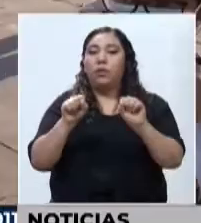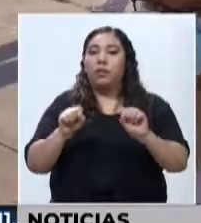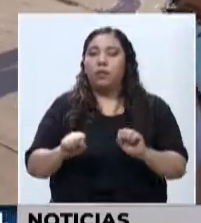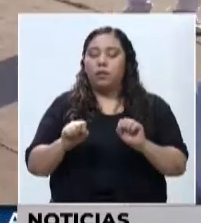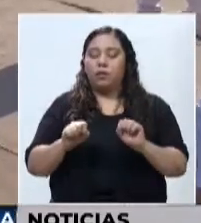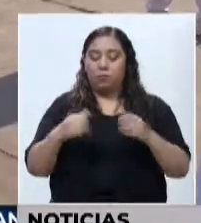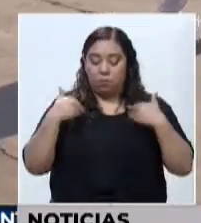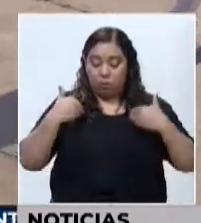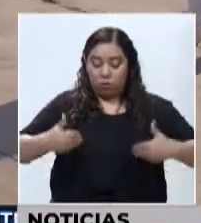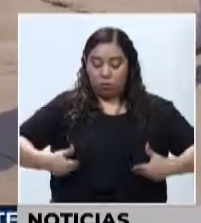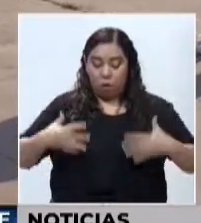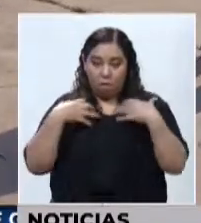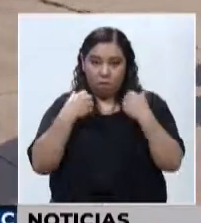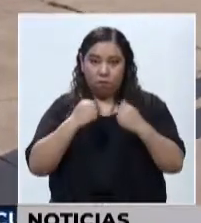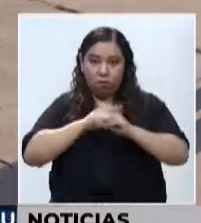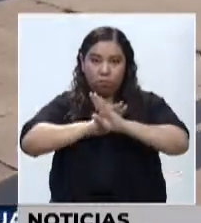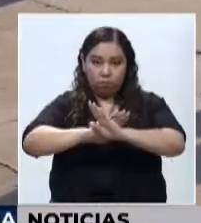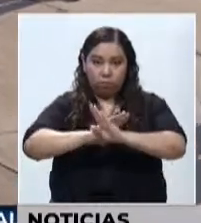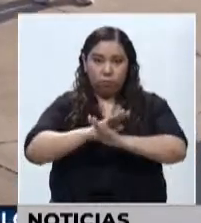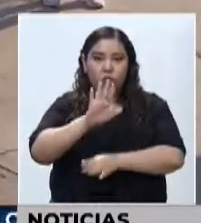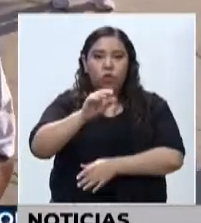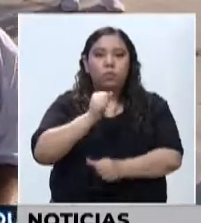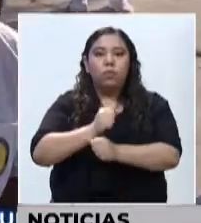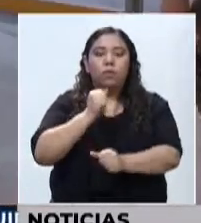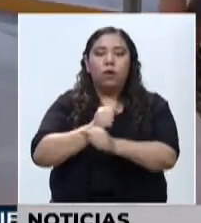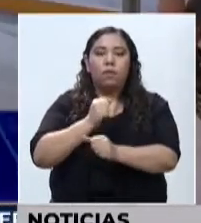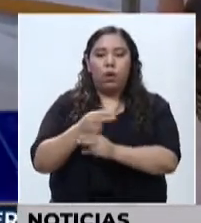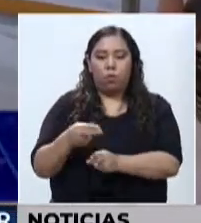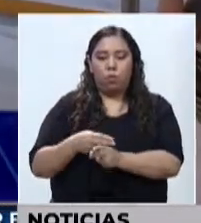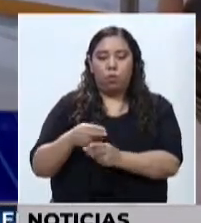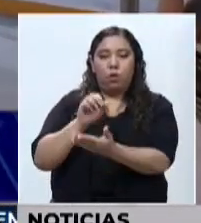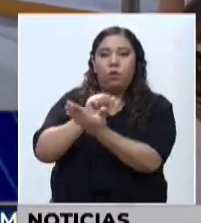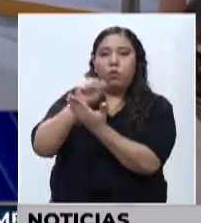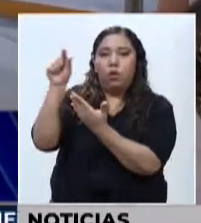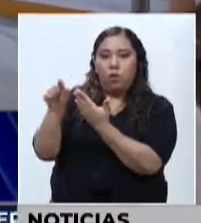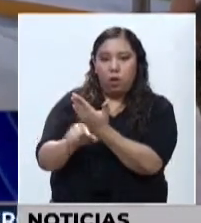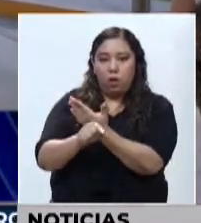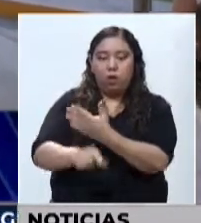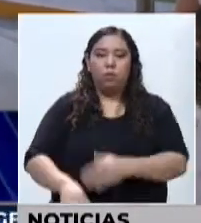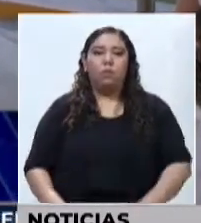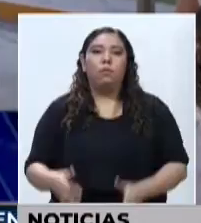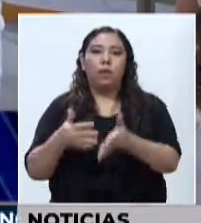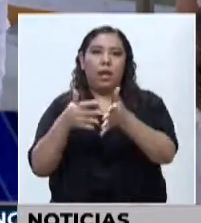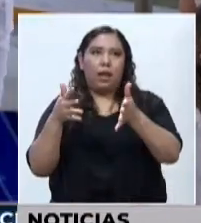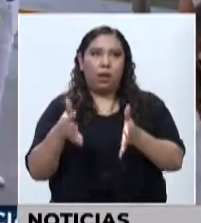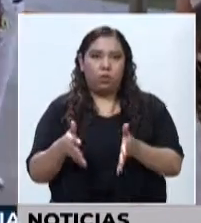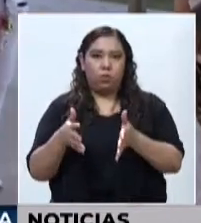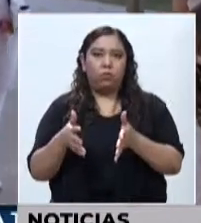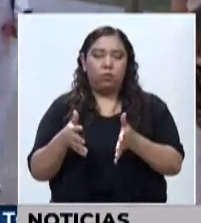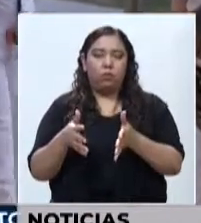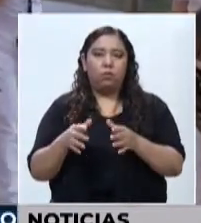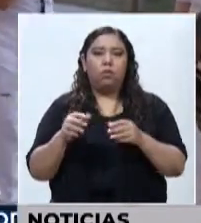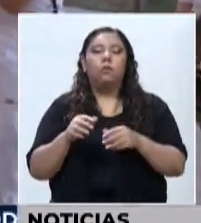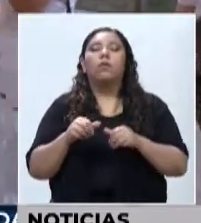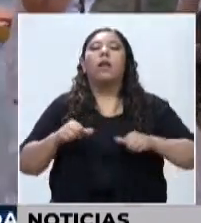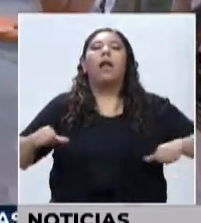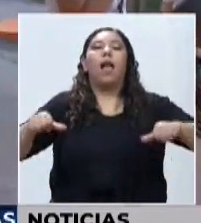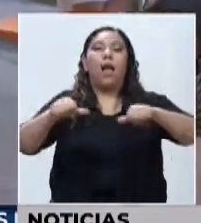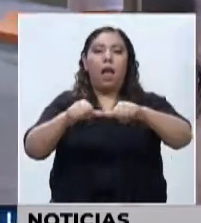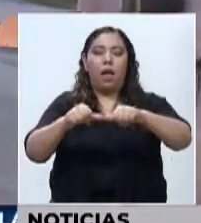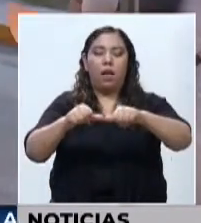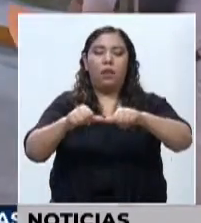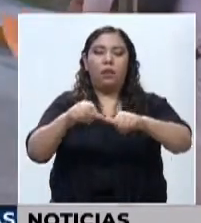para que realicen su servicio social en agosto próximo. Tenemos un promedio de estudiantes de las áreas de la salud este día, de 1